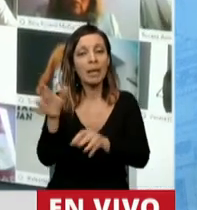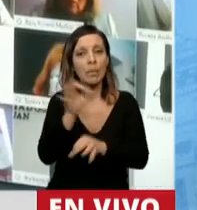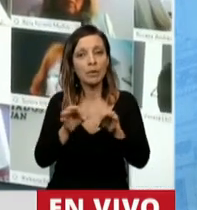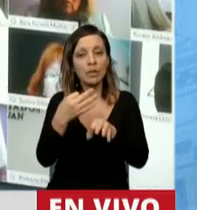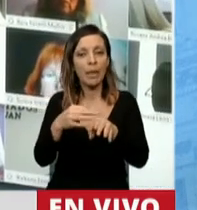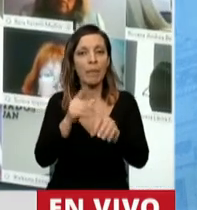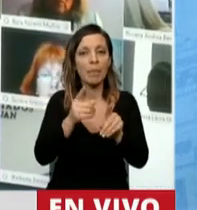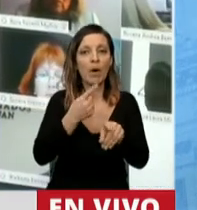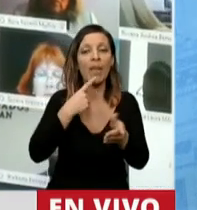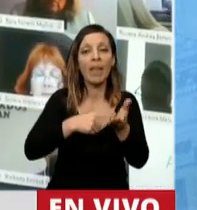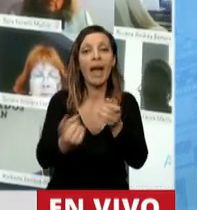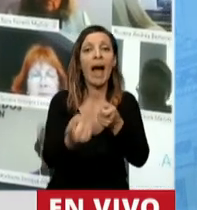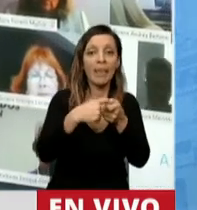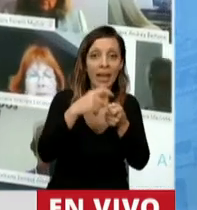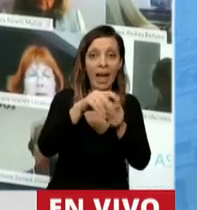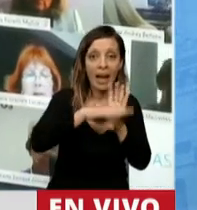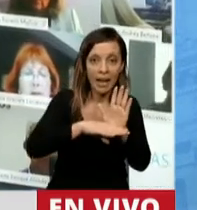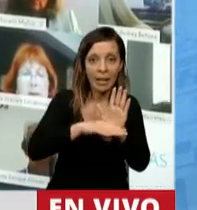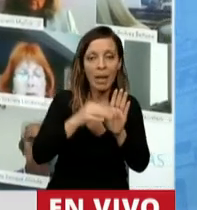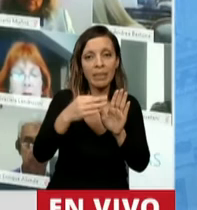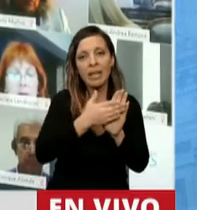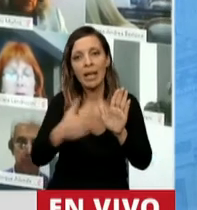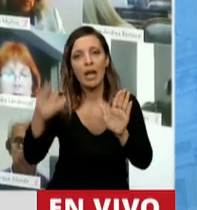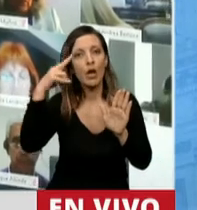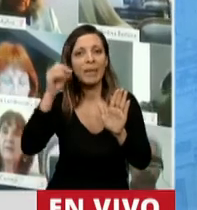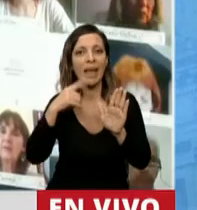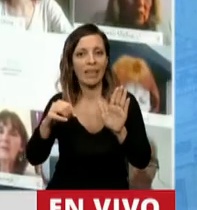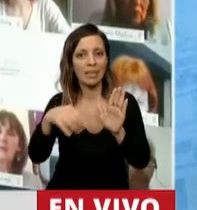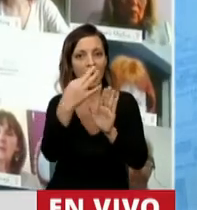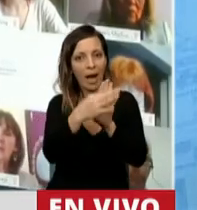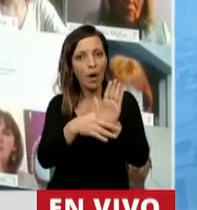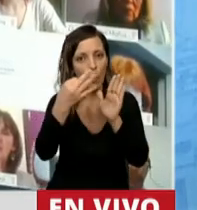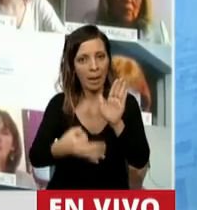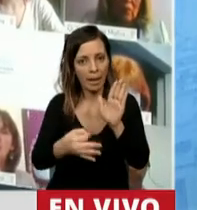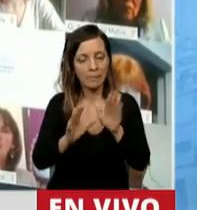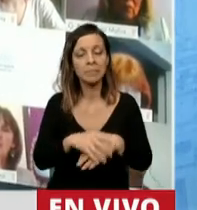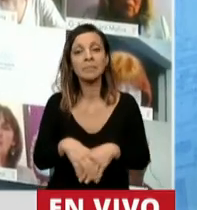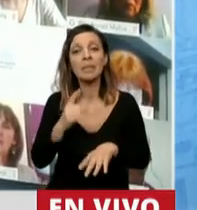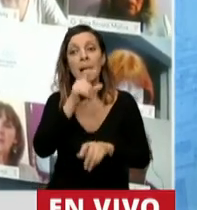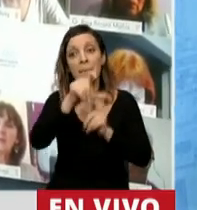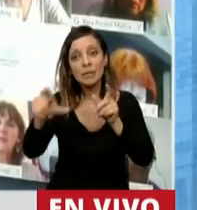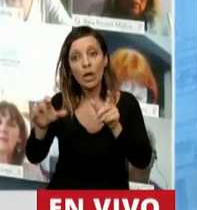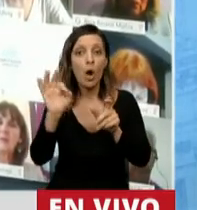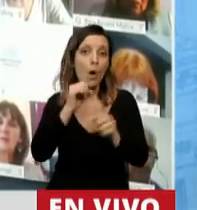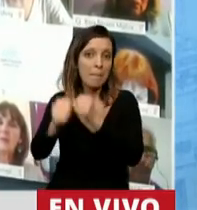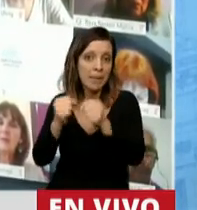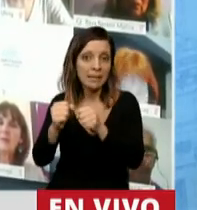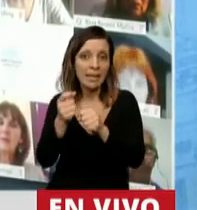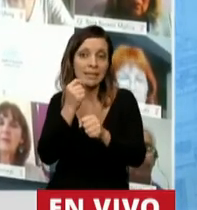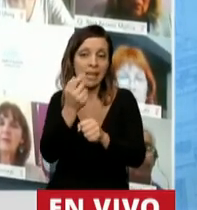desde la adhesión al régimen. Este argumento es bastante sencillo. Son sujetos que, sin la colaboración del Estado,